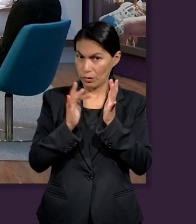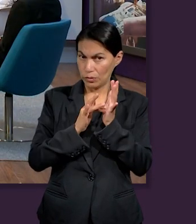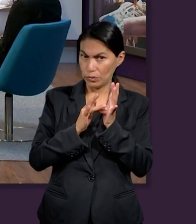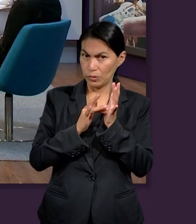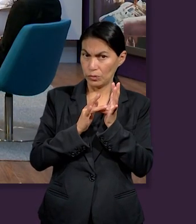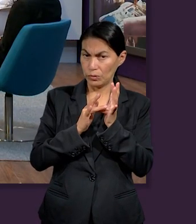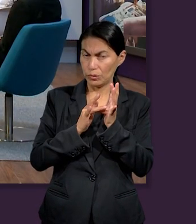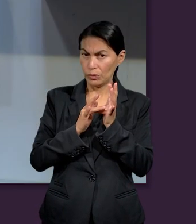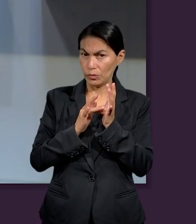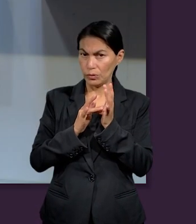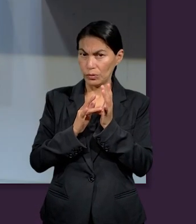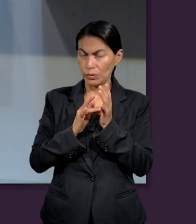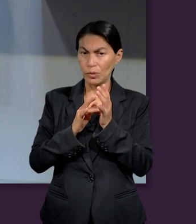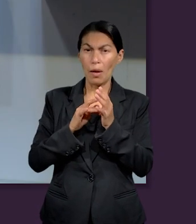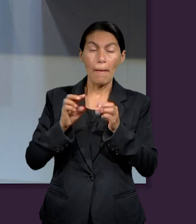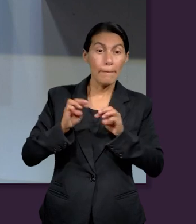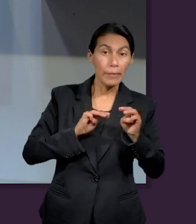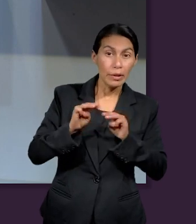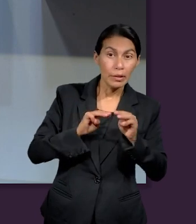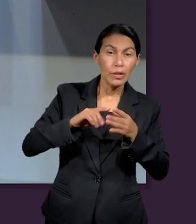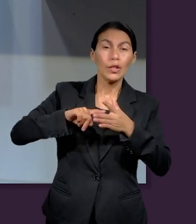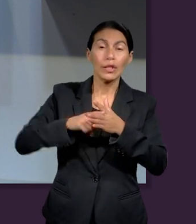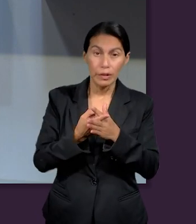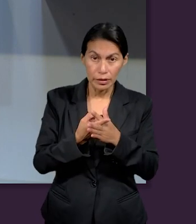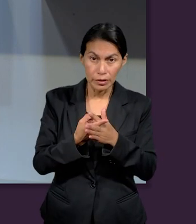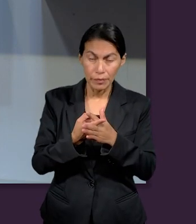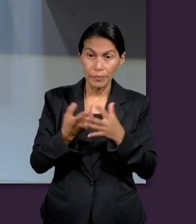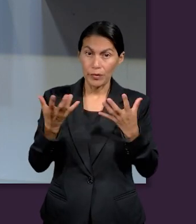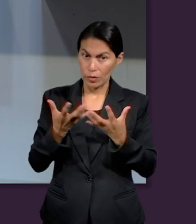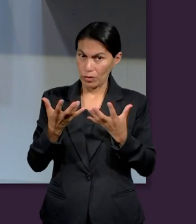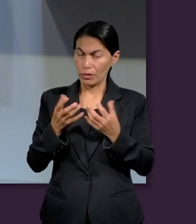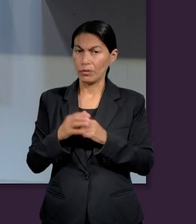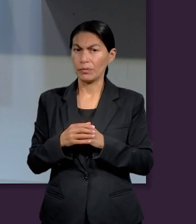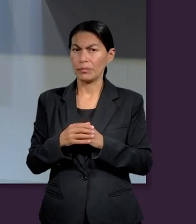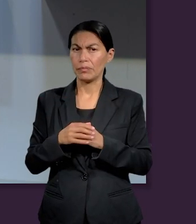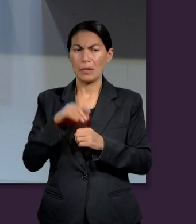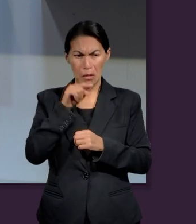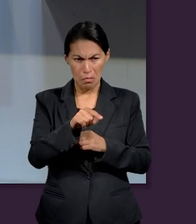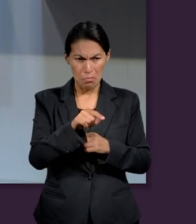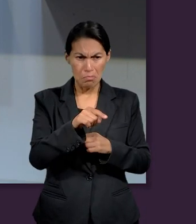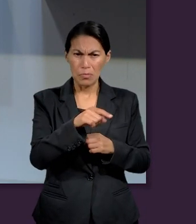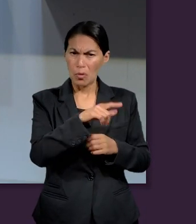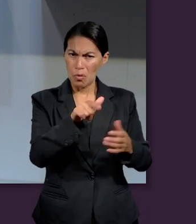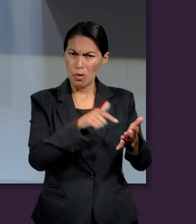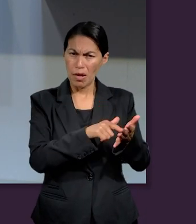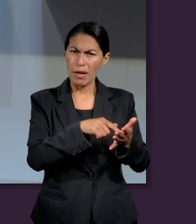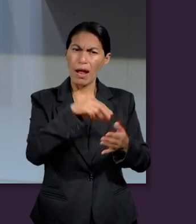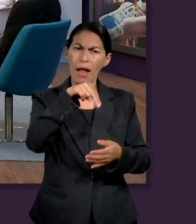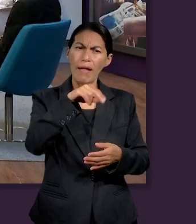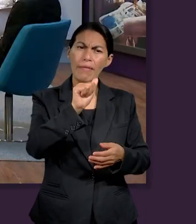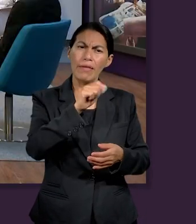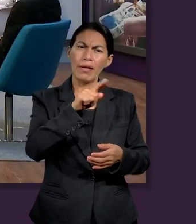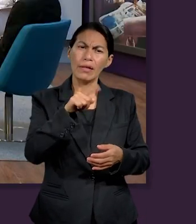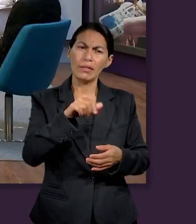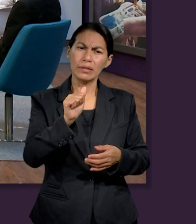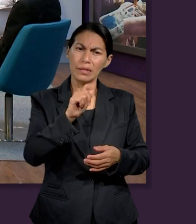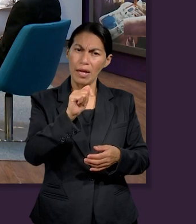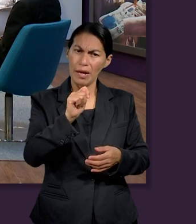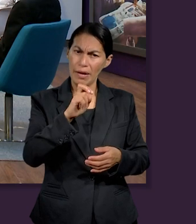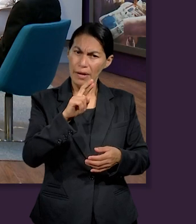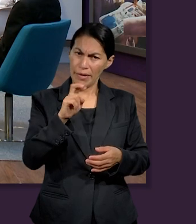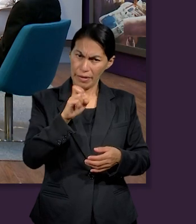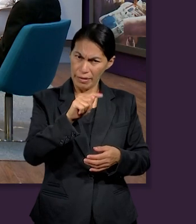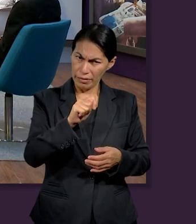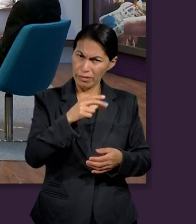introducción que Jesús hace a su vida ministerial, y lo hace precisamente en su tierra, en su tierra, en